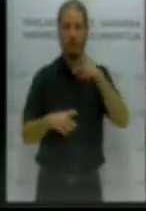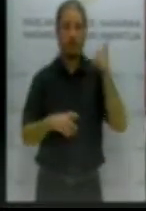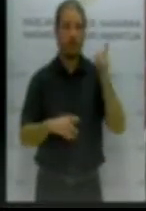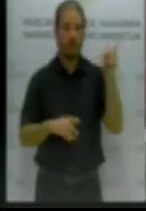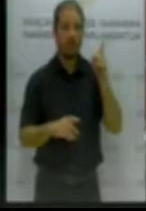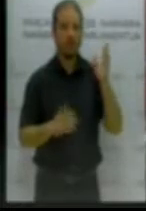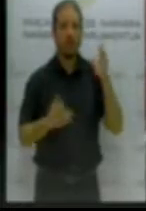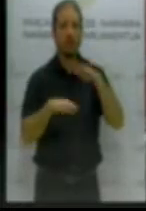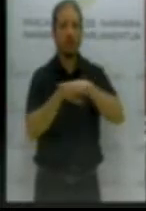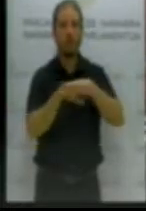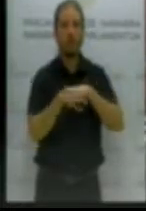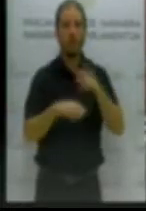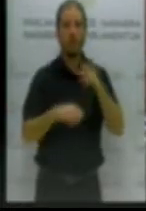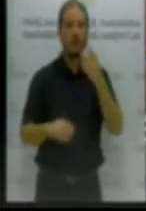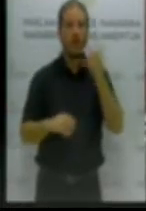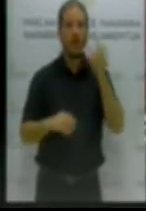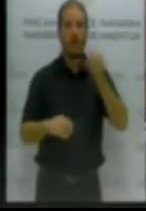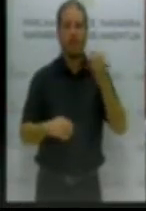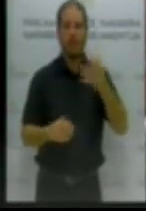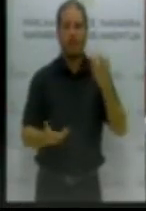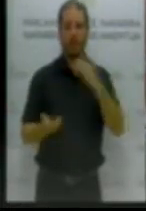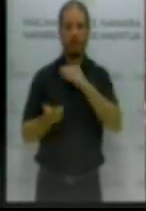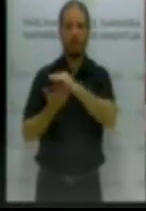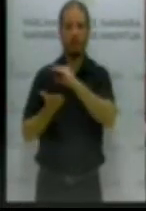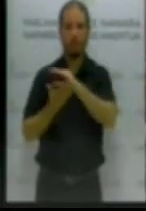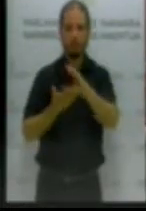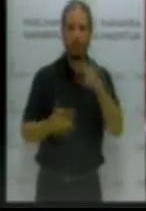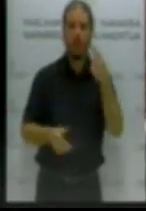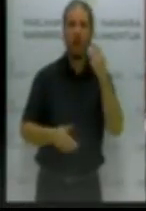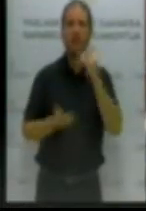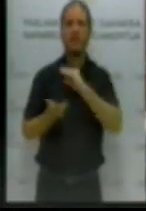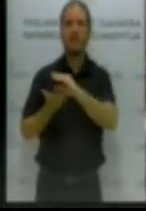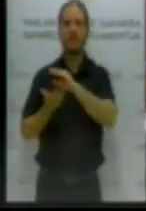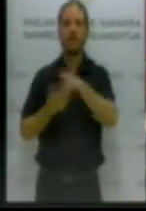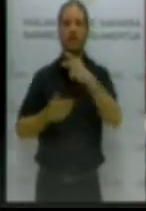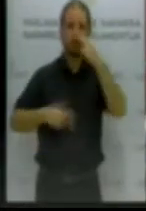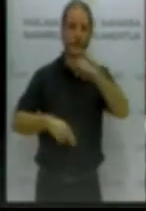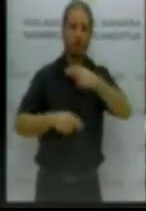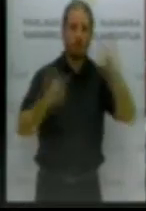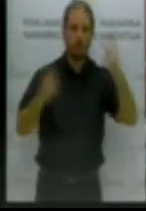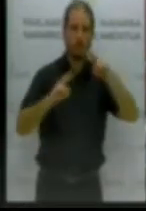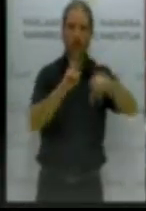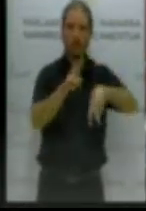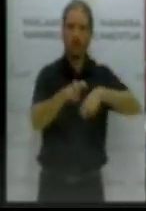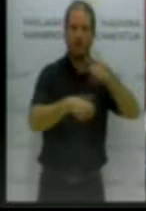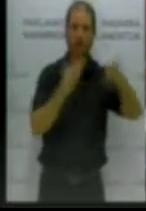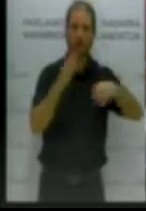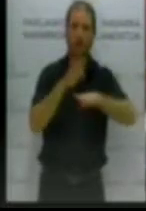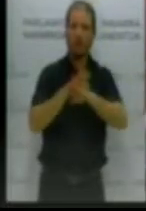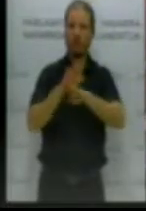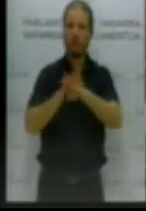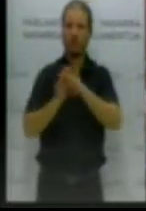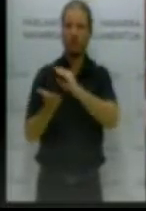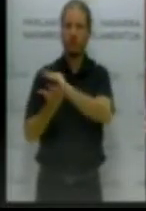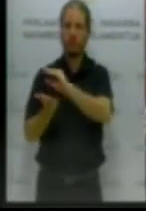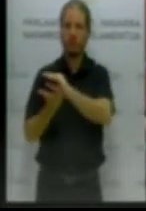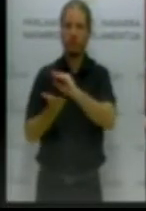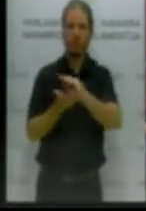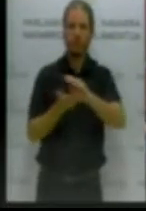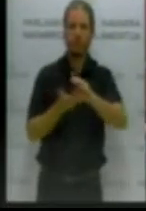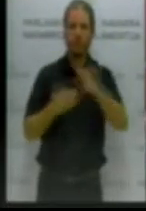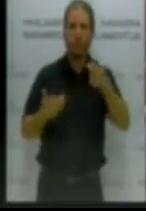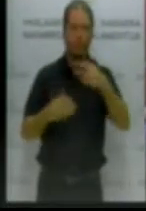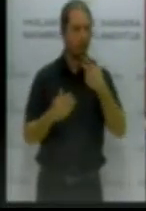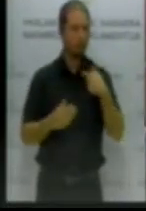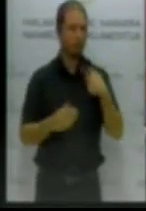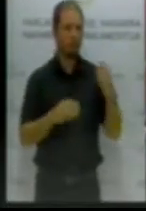tiene que mantener el poder adquisitivo de los pensionistas y desarrollar las reformas necesarias para que esto sea una realidad. Compartimos y apoyamos las